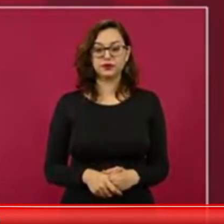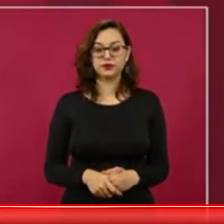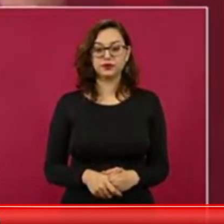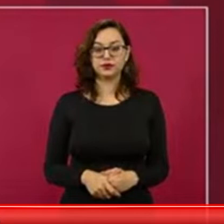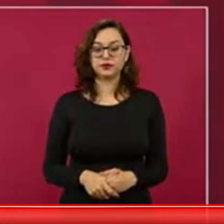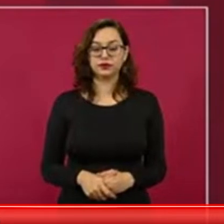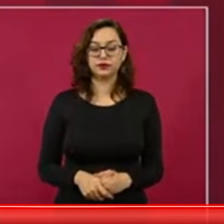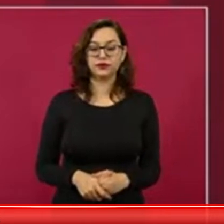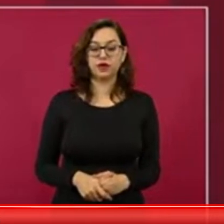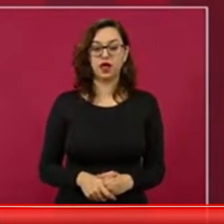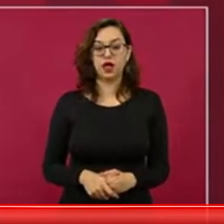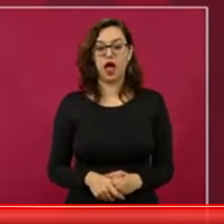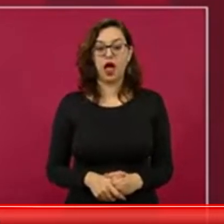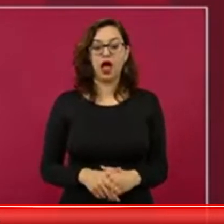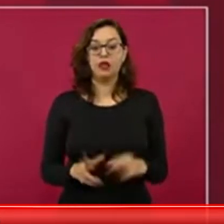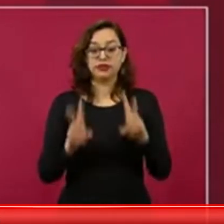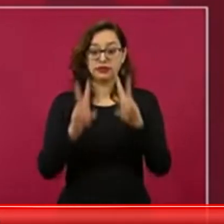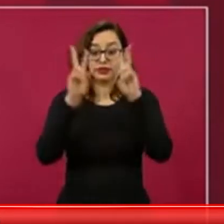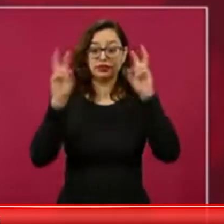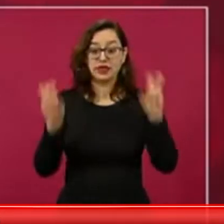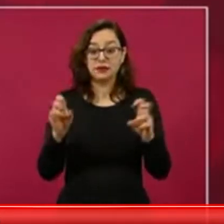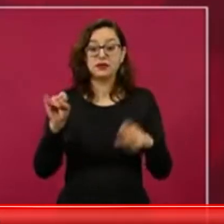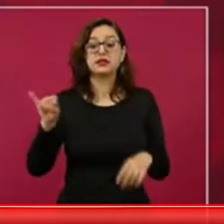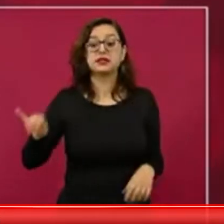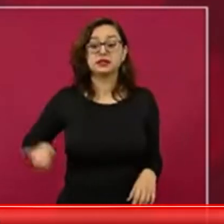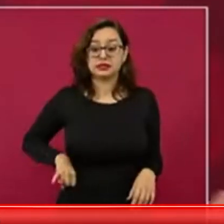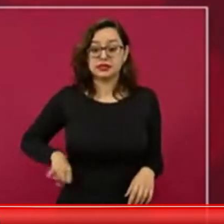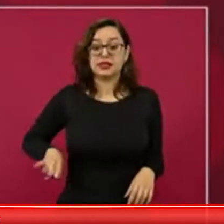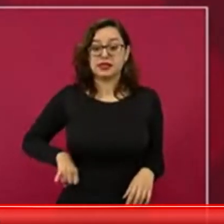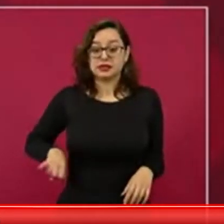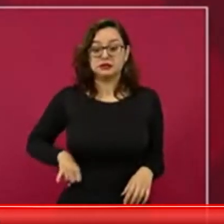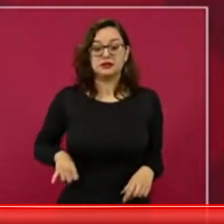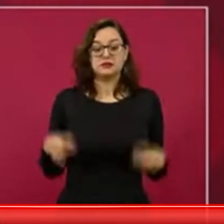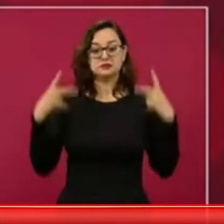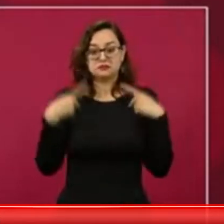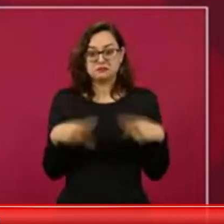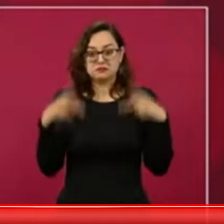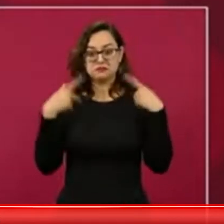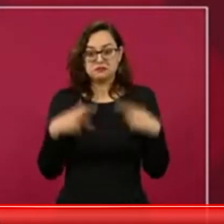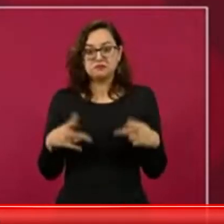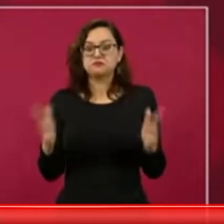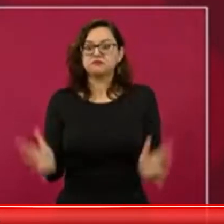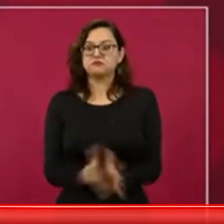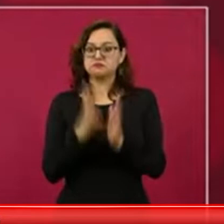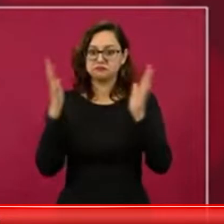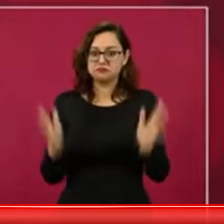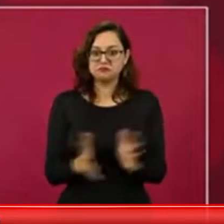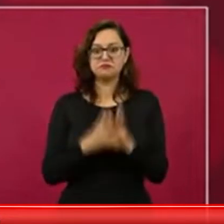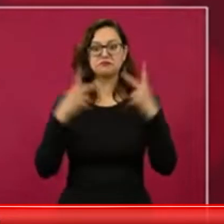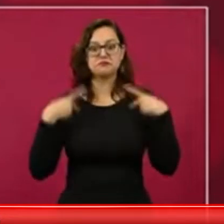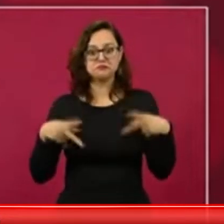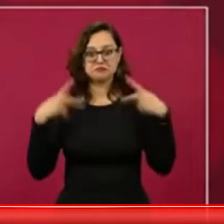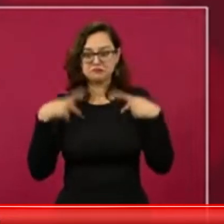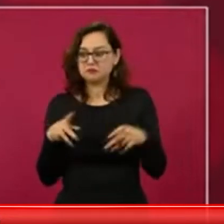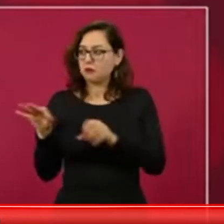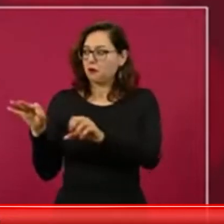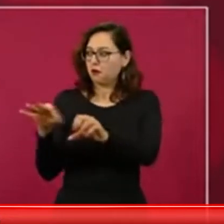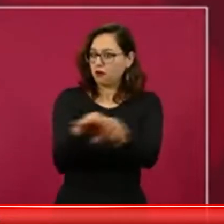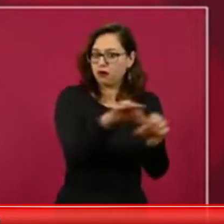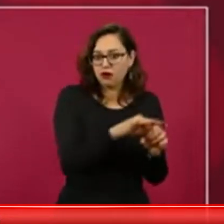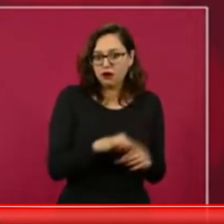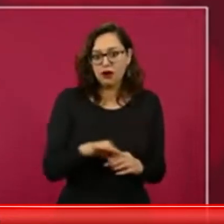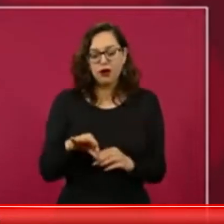fue mayor a lo que esperábamos, y si no